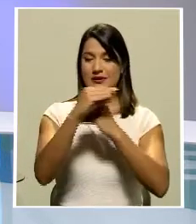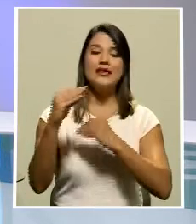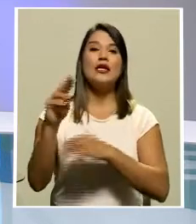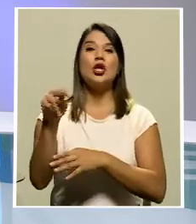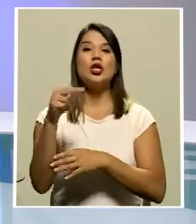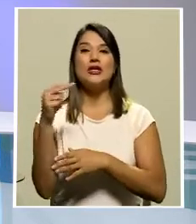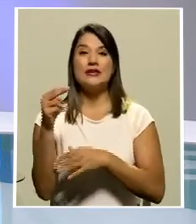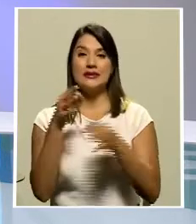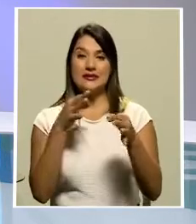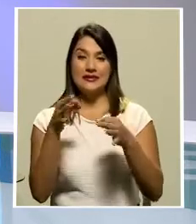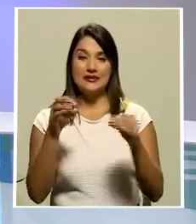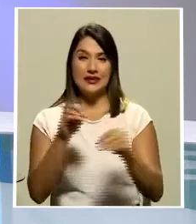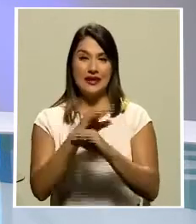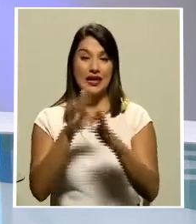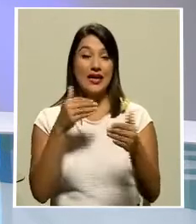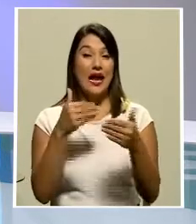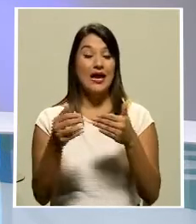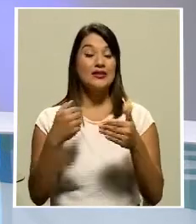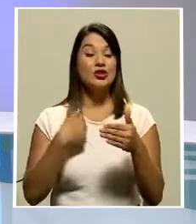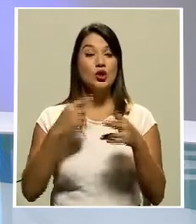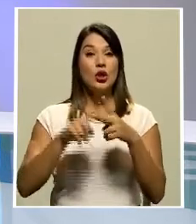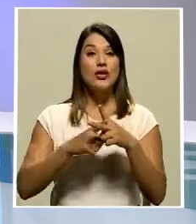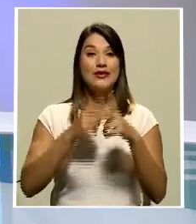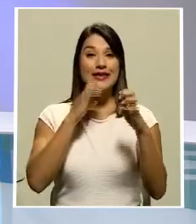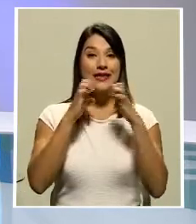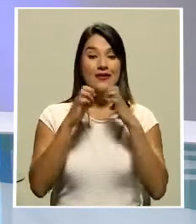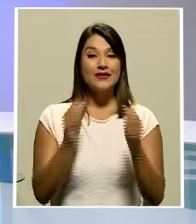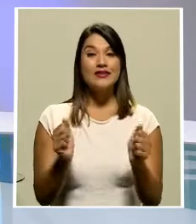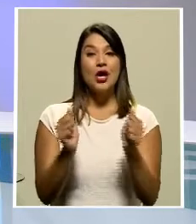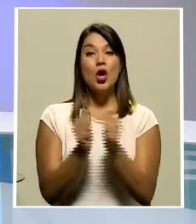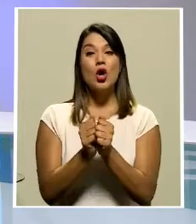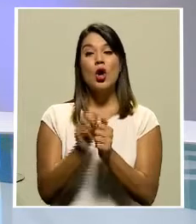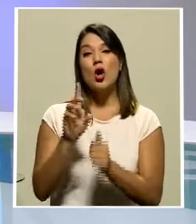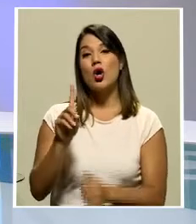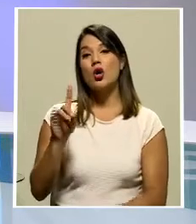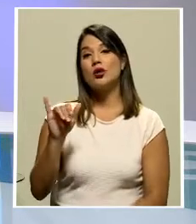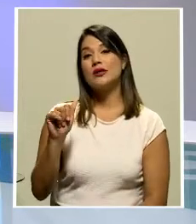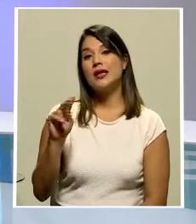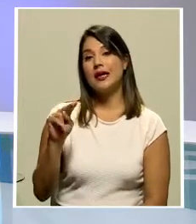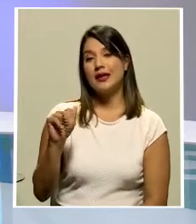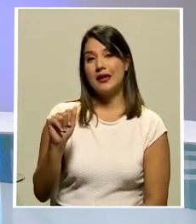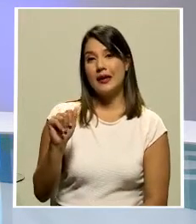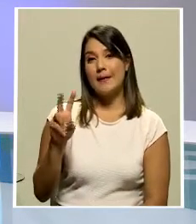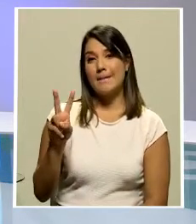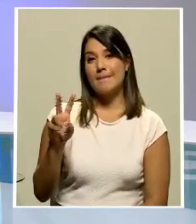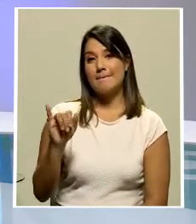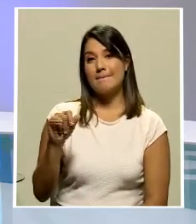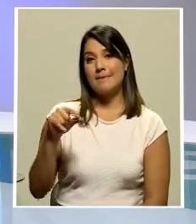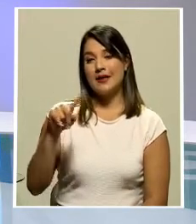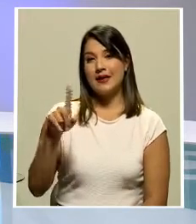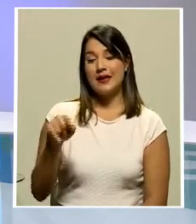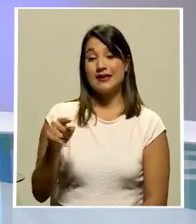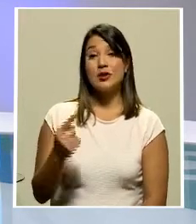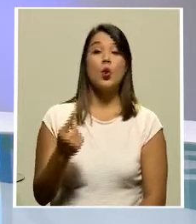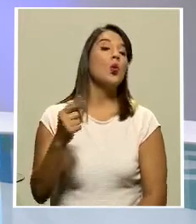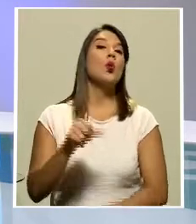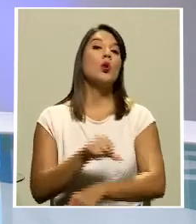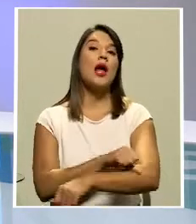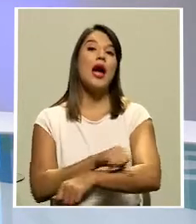en unos minutos voy a conversar con Diana Víquez una de las arquitectas